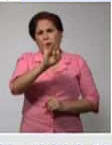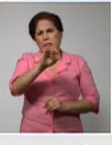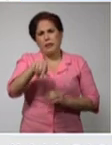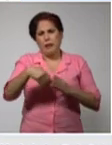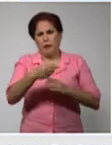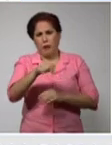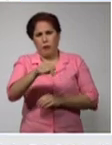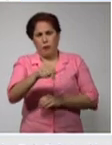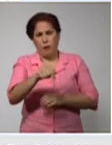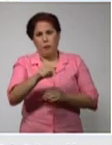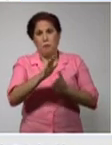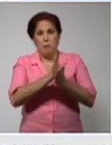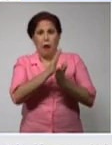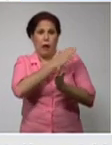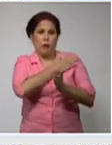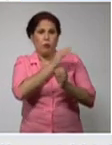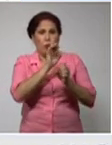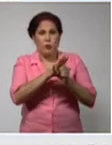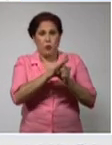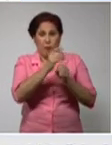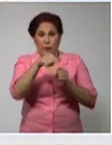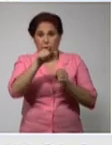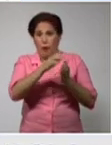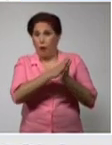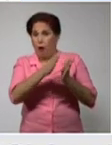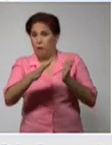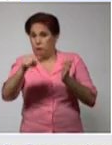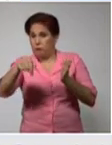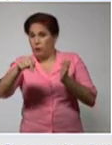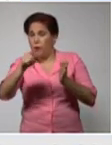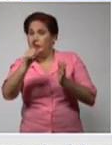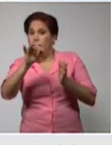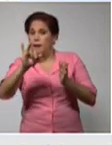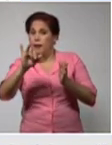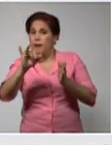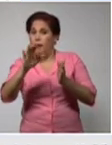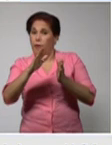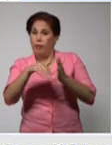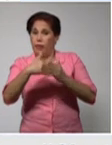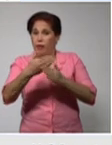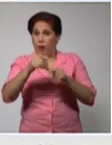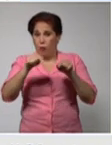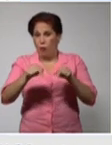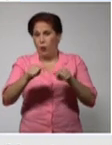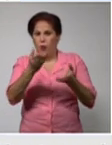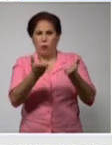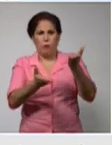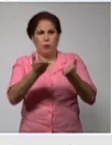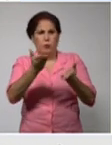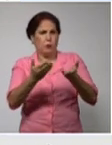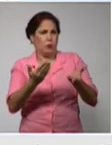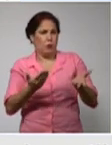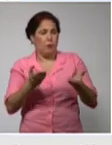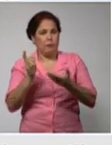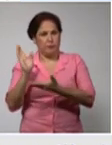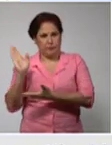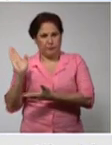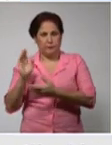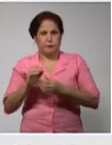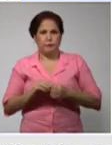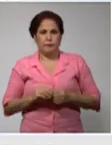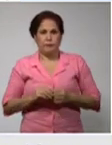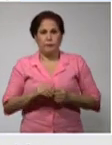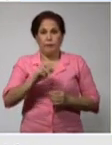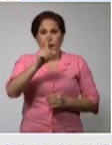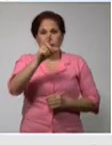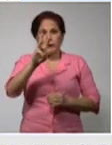del mes de marzo en nuestro país ya se han diagnosticado 13